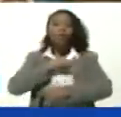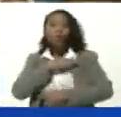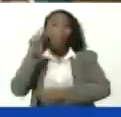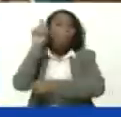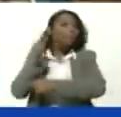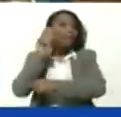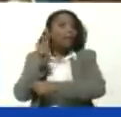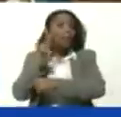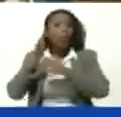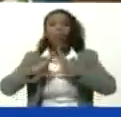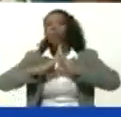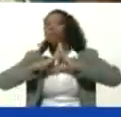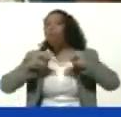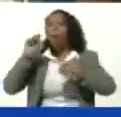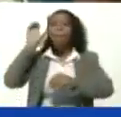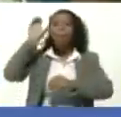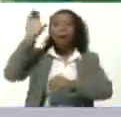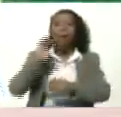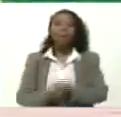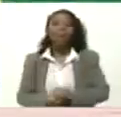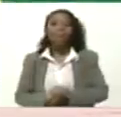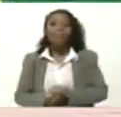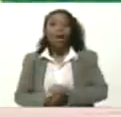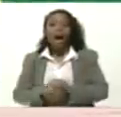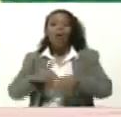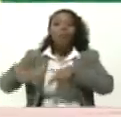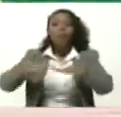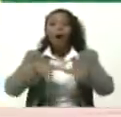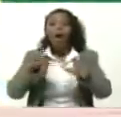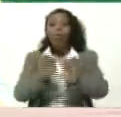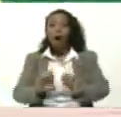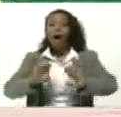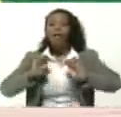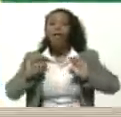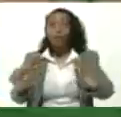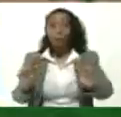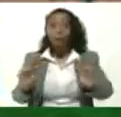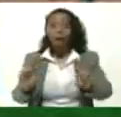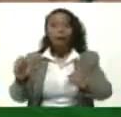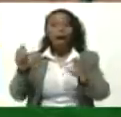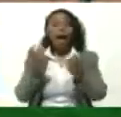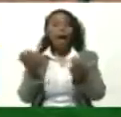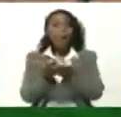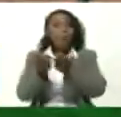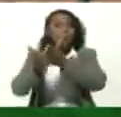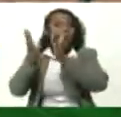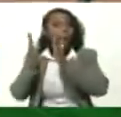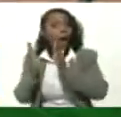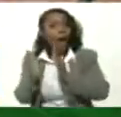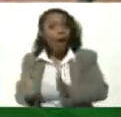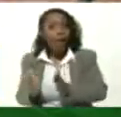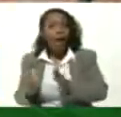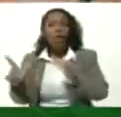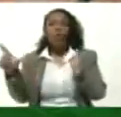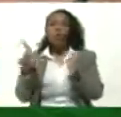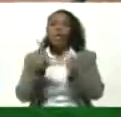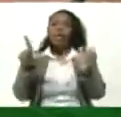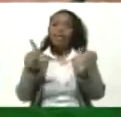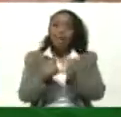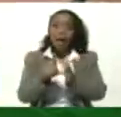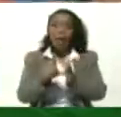En todo el país En las zonas educativas En las escuelas En los liceos